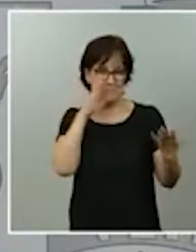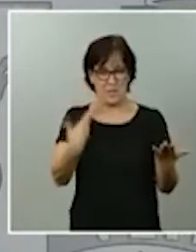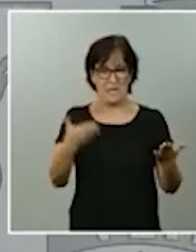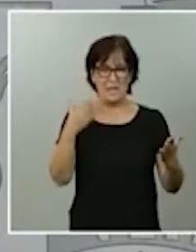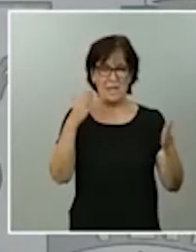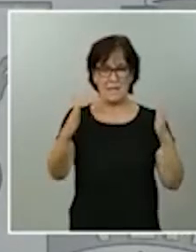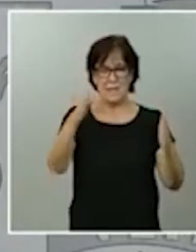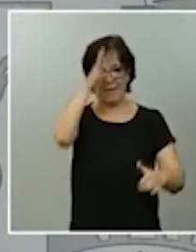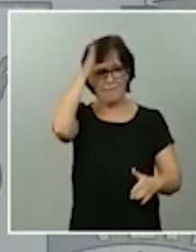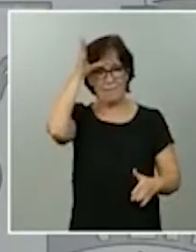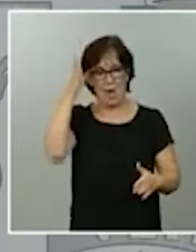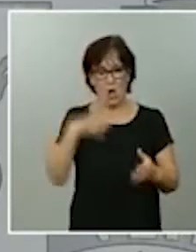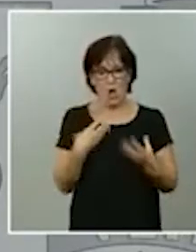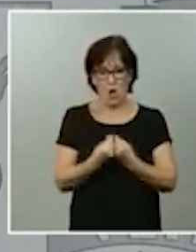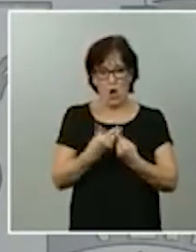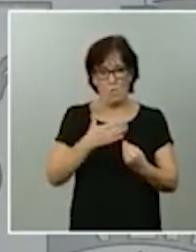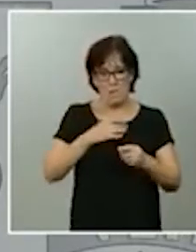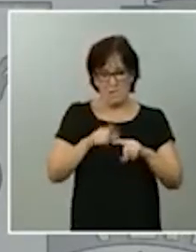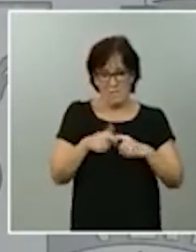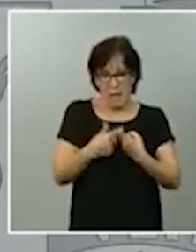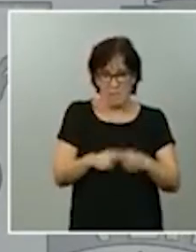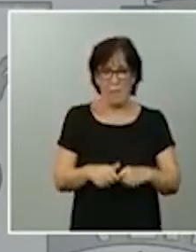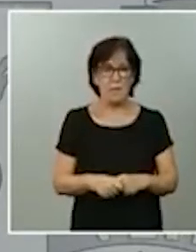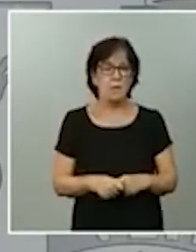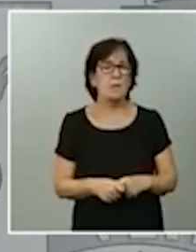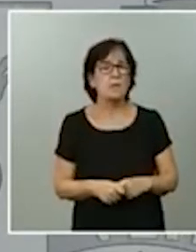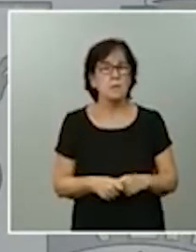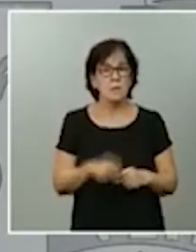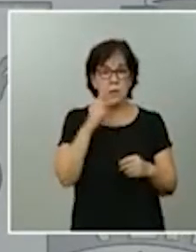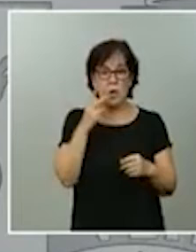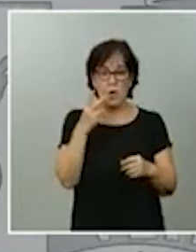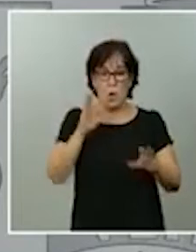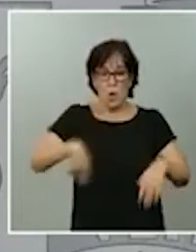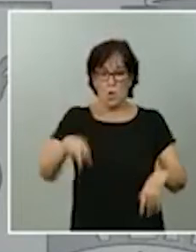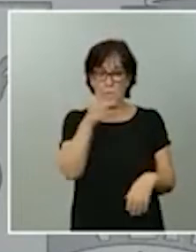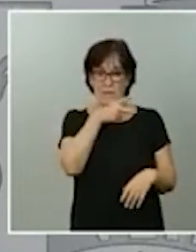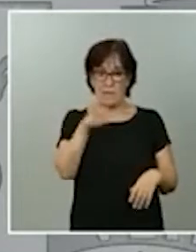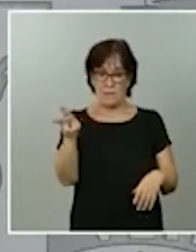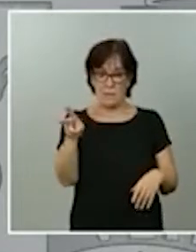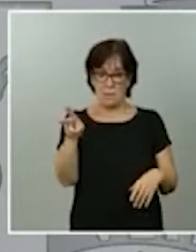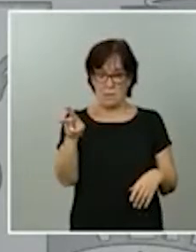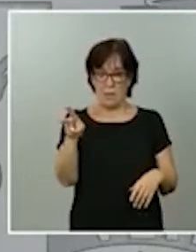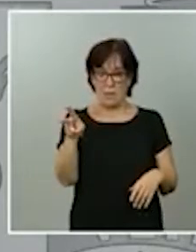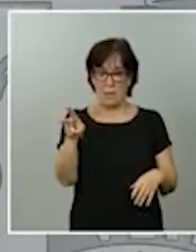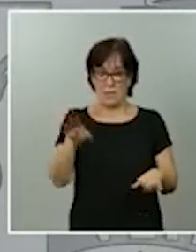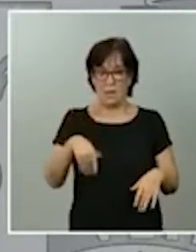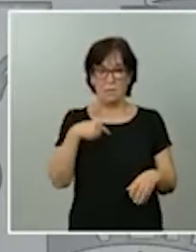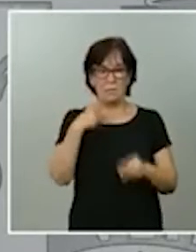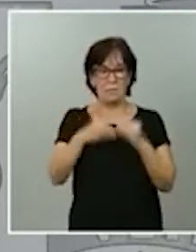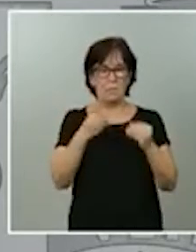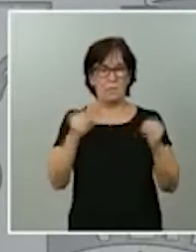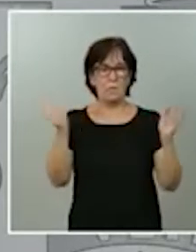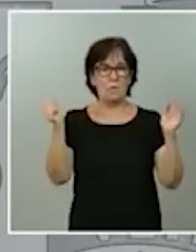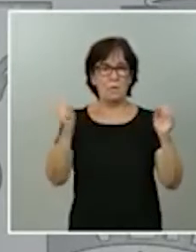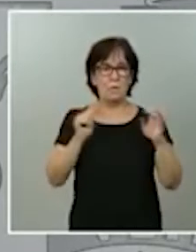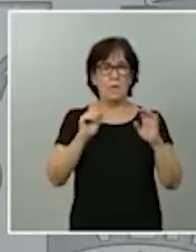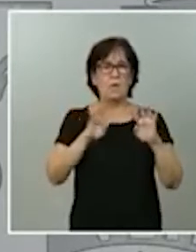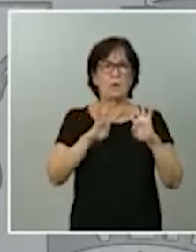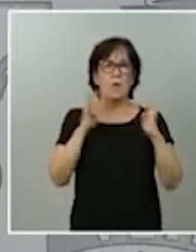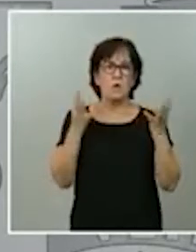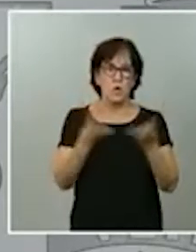con mi familia. Pero, para que se haga una idea, estas dos últimas semanas se ha celebrado un Consejo Europeo extraordinario,